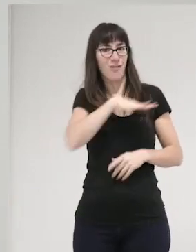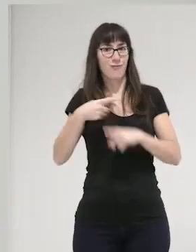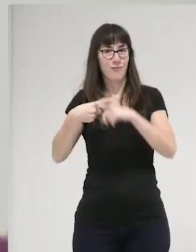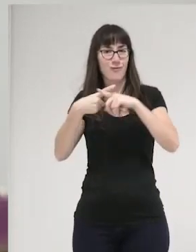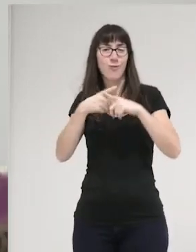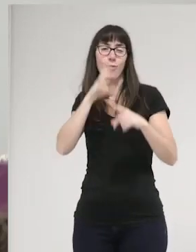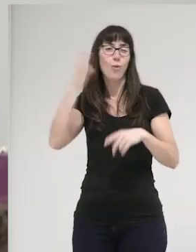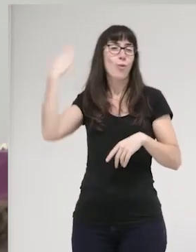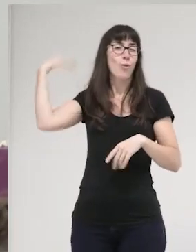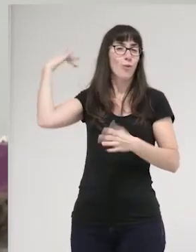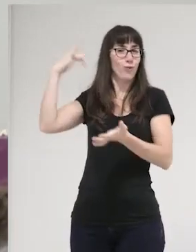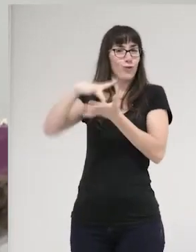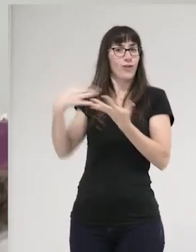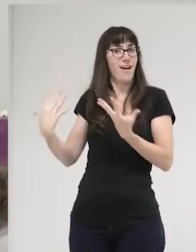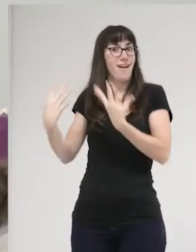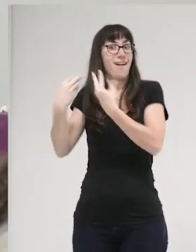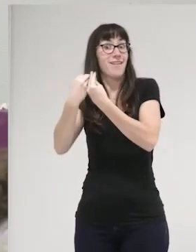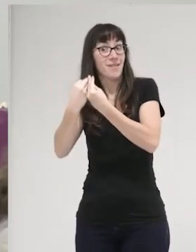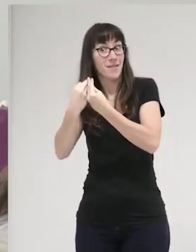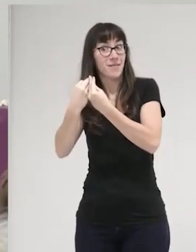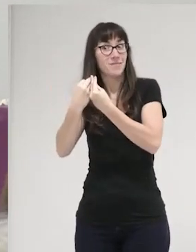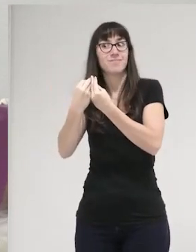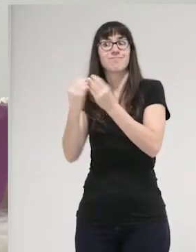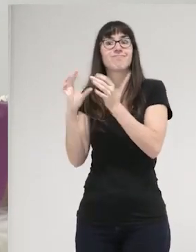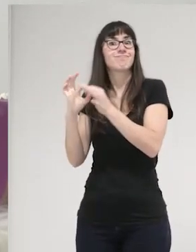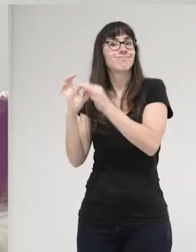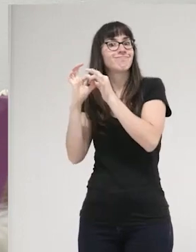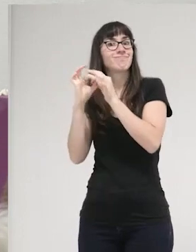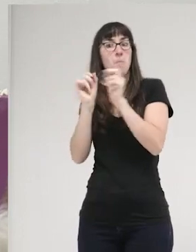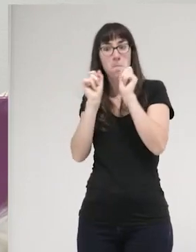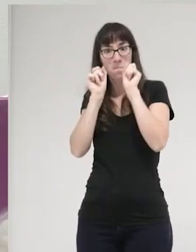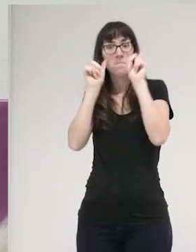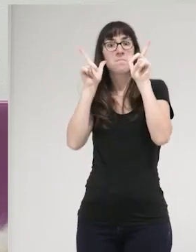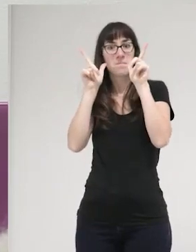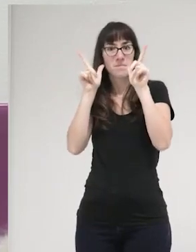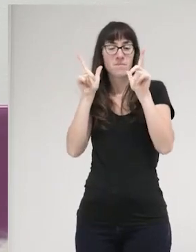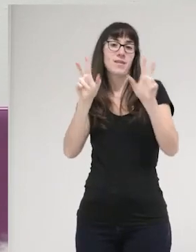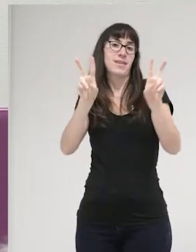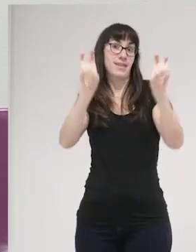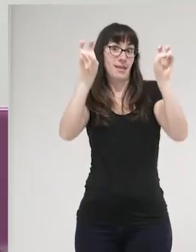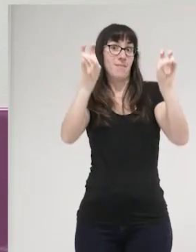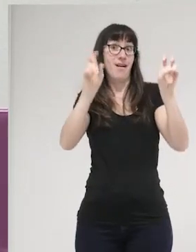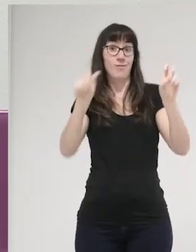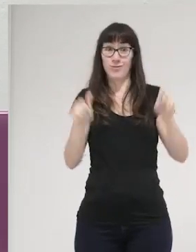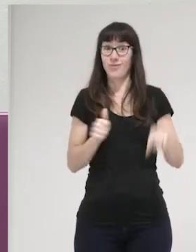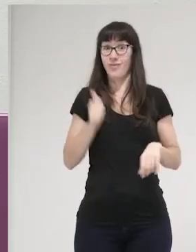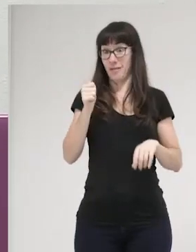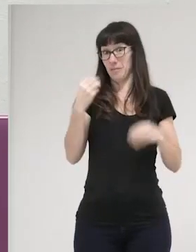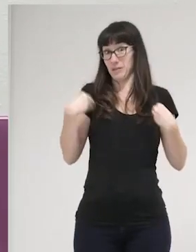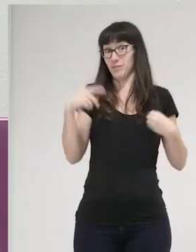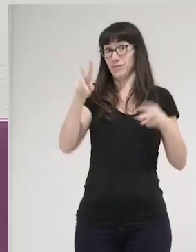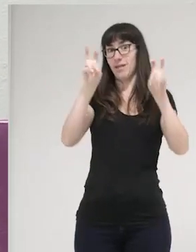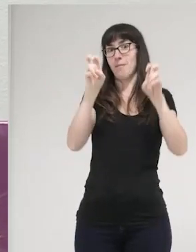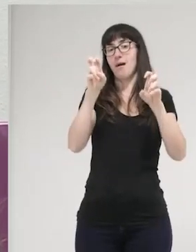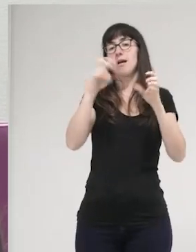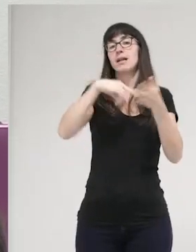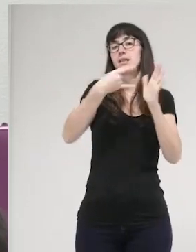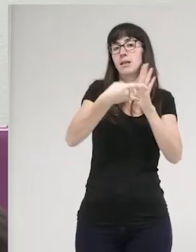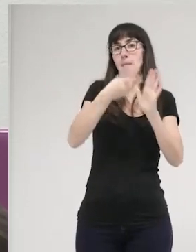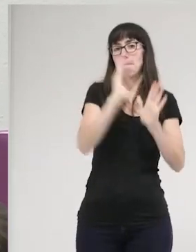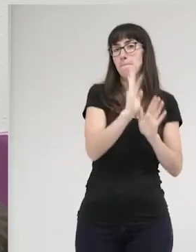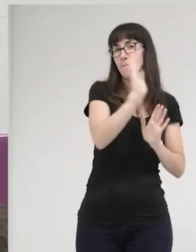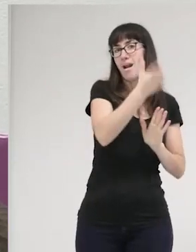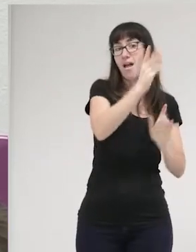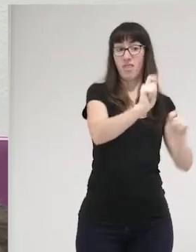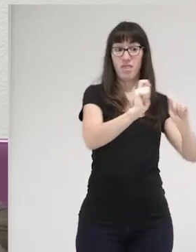en aquel momento, haber descubierto esa afinidad, ¿no? En la cuestión de, precisamente, ¿no? De que el sistema penal no aporta mayor